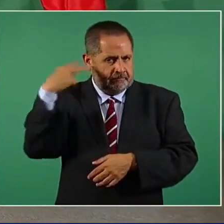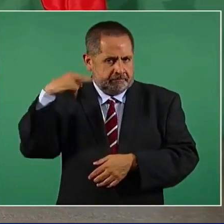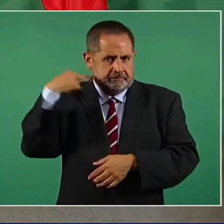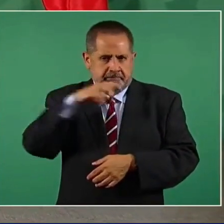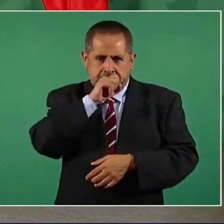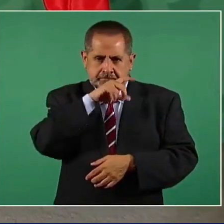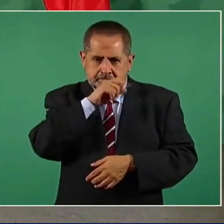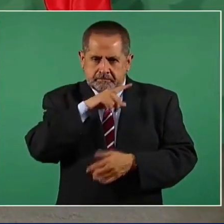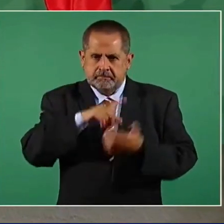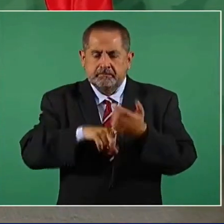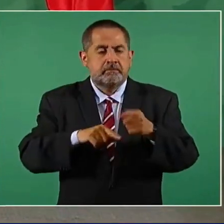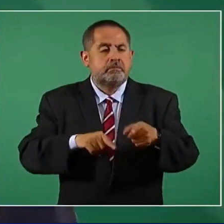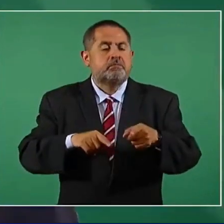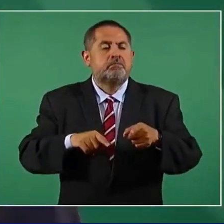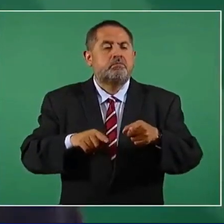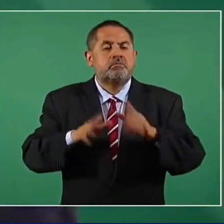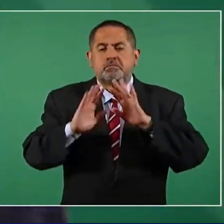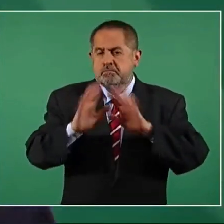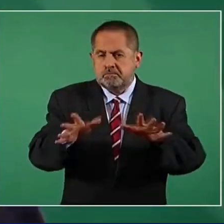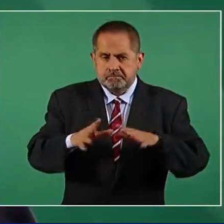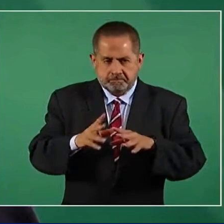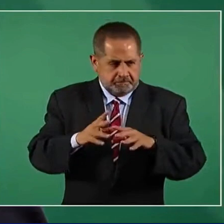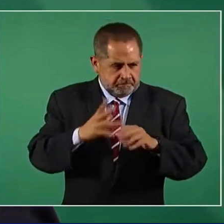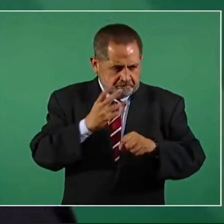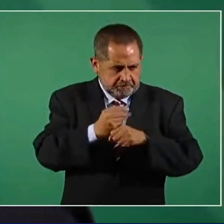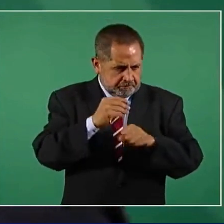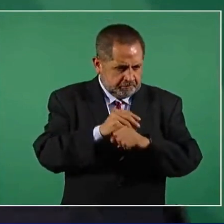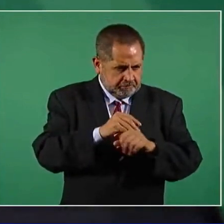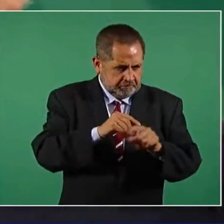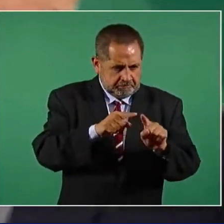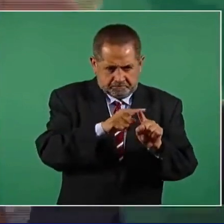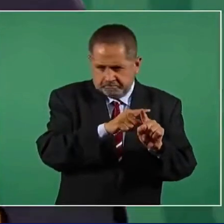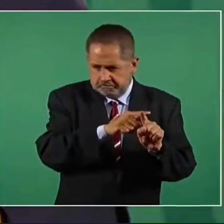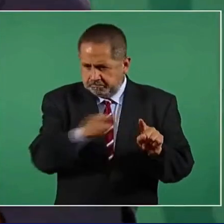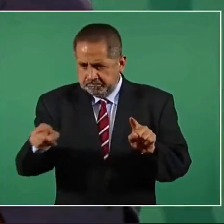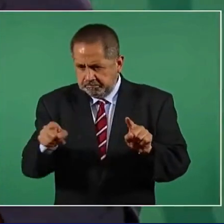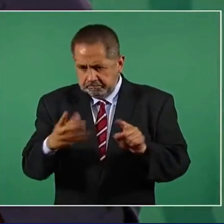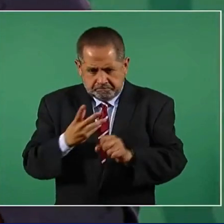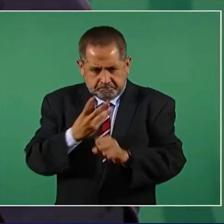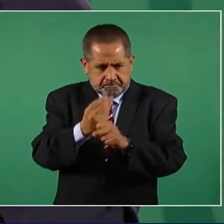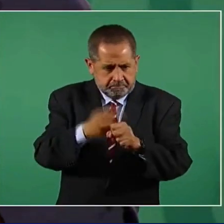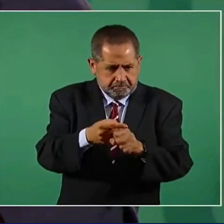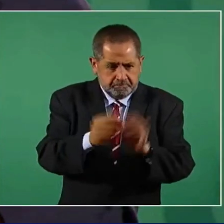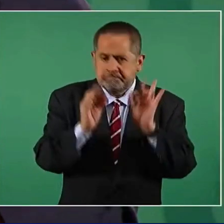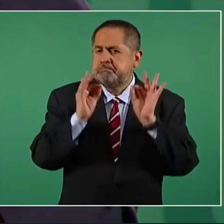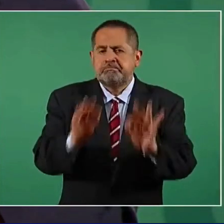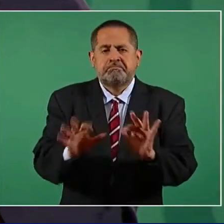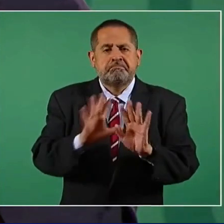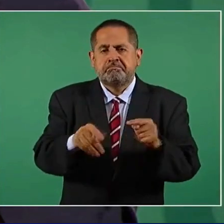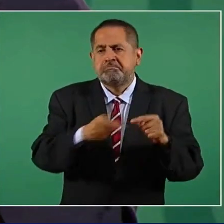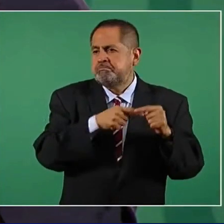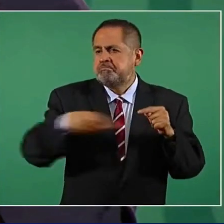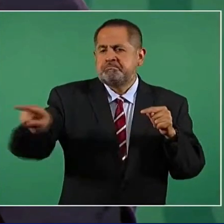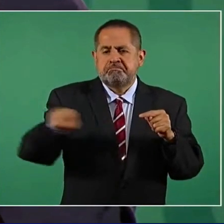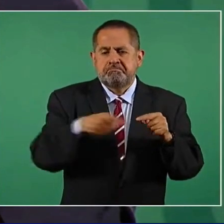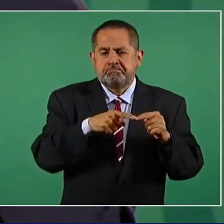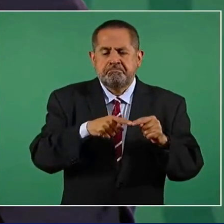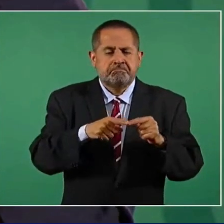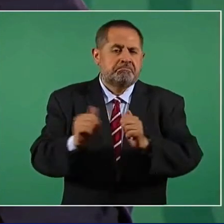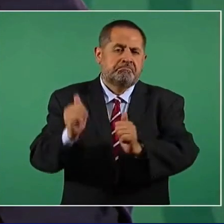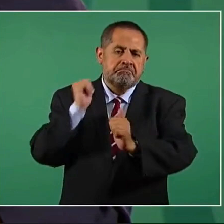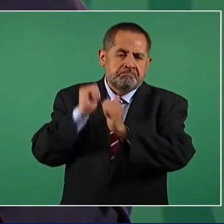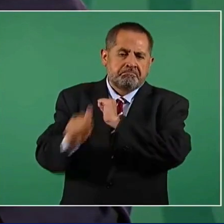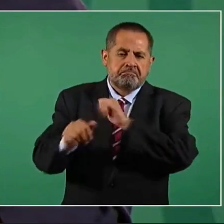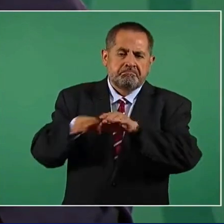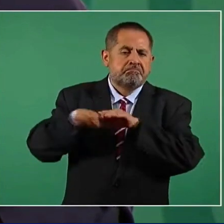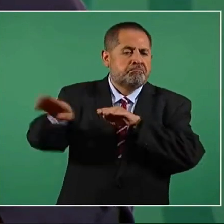impedía conectar toda la nueva autopista que llevaba que